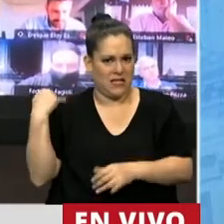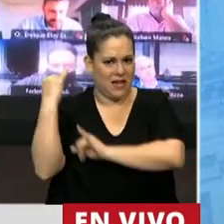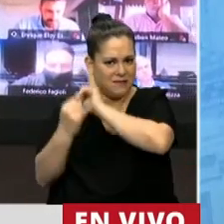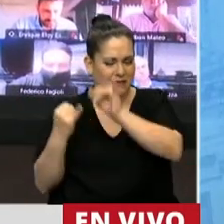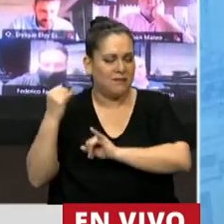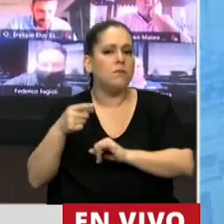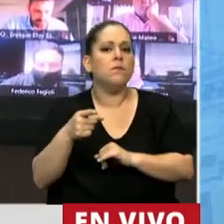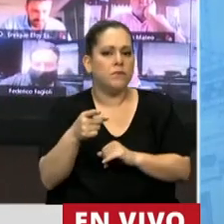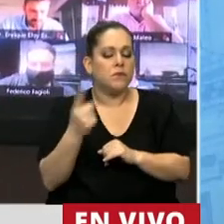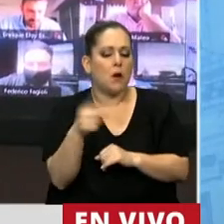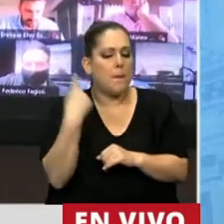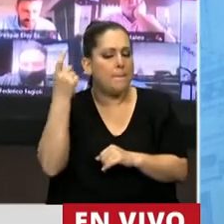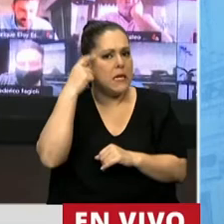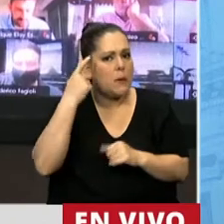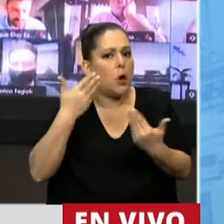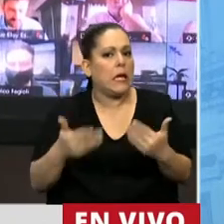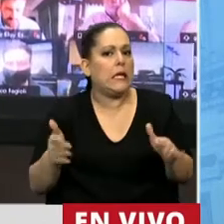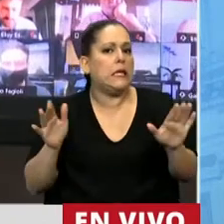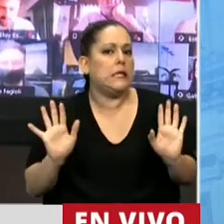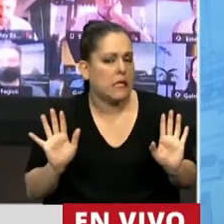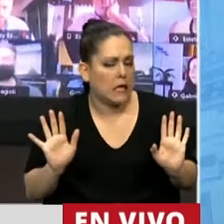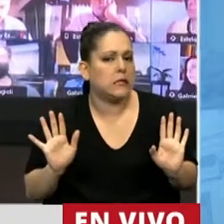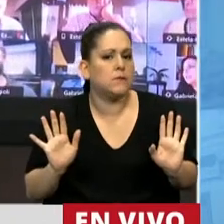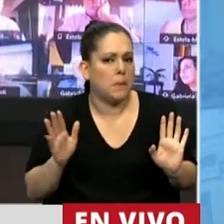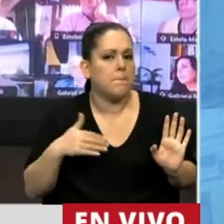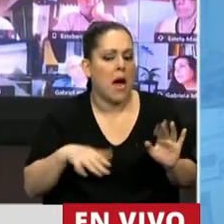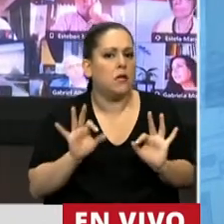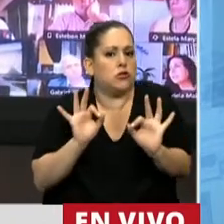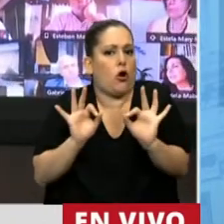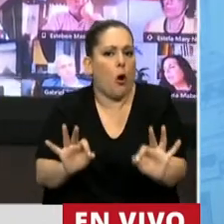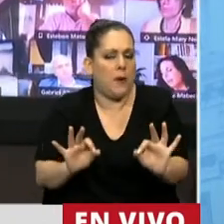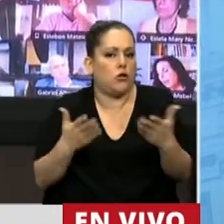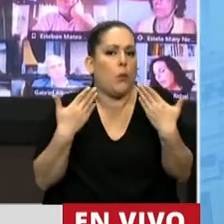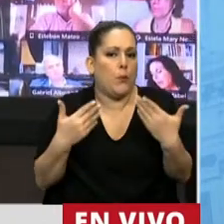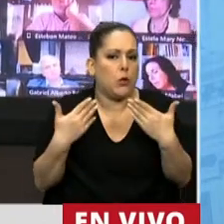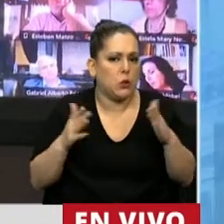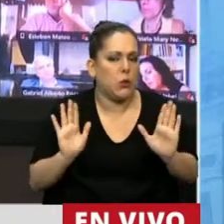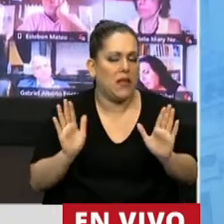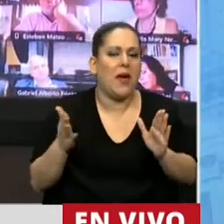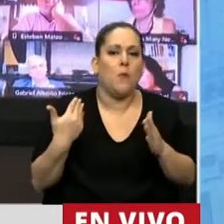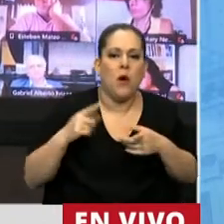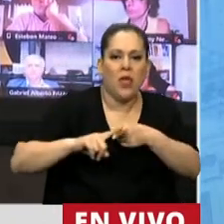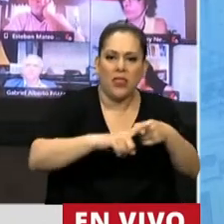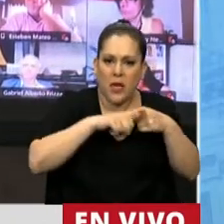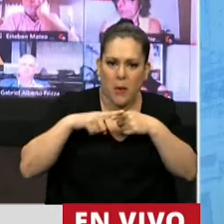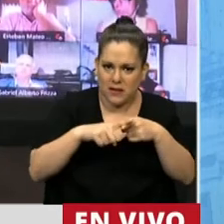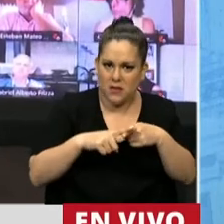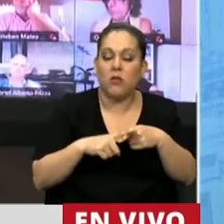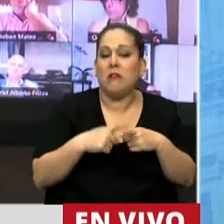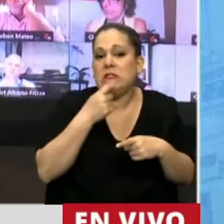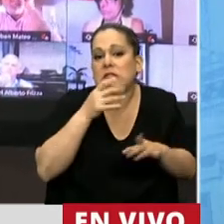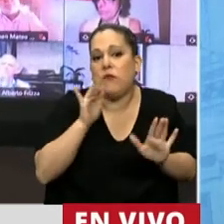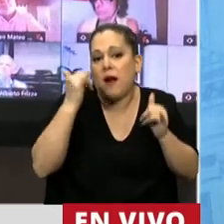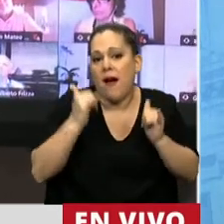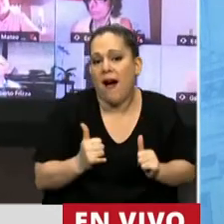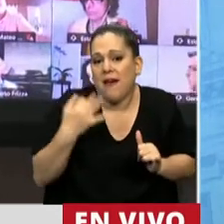consideramos que el que quizás es más completo, con más posibilidades de que sea debatido, inclusive si es que hay